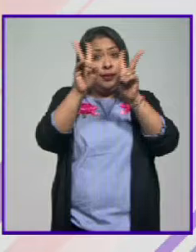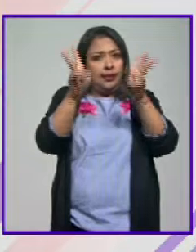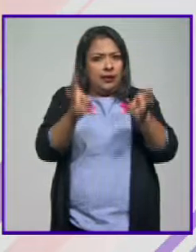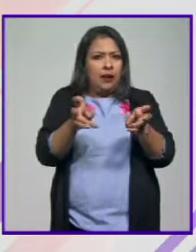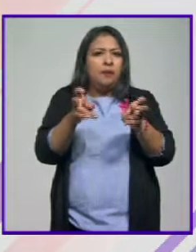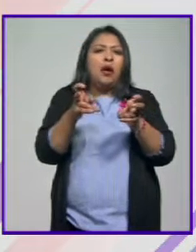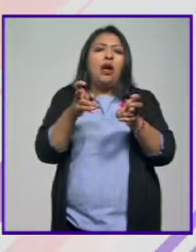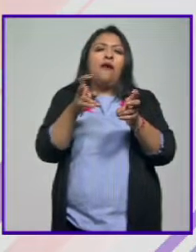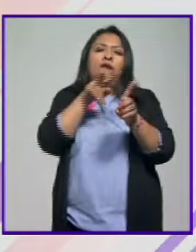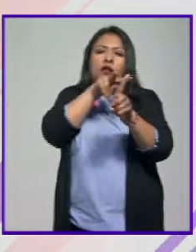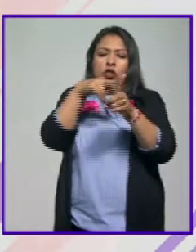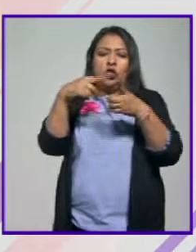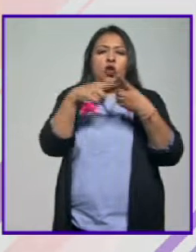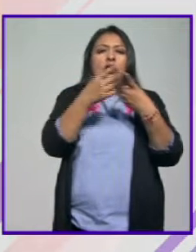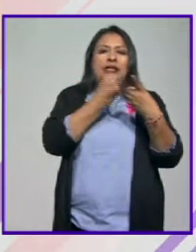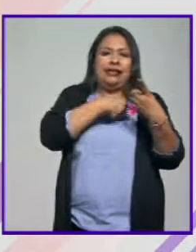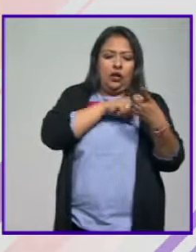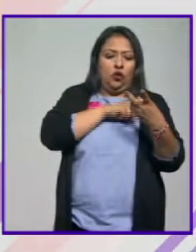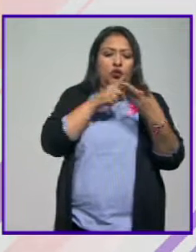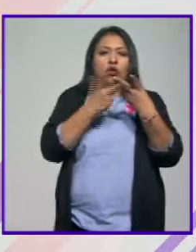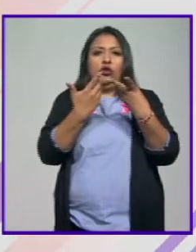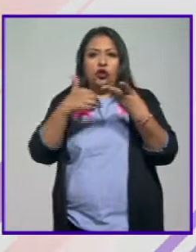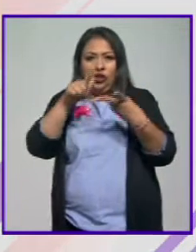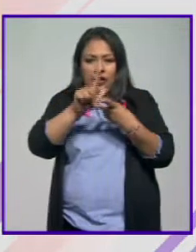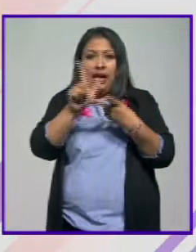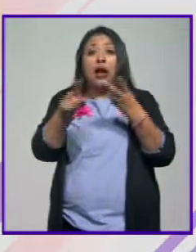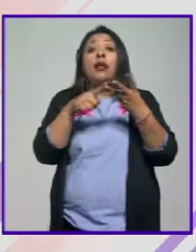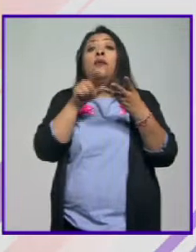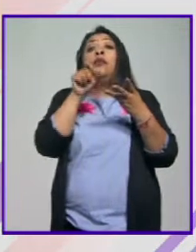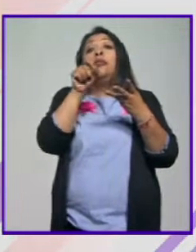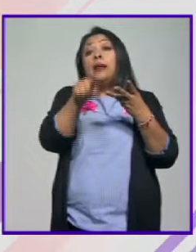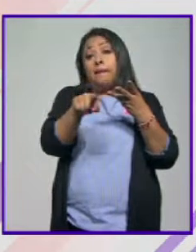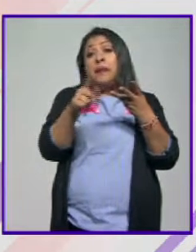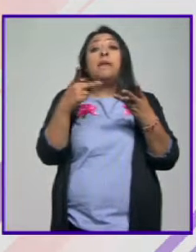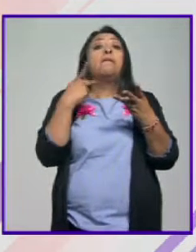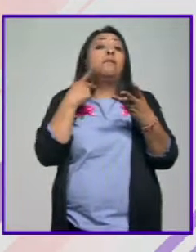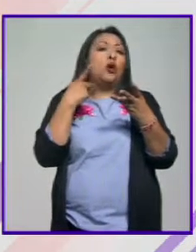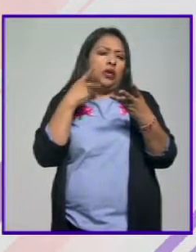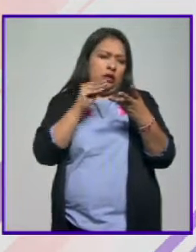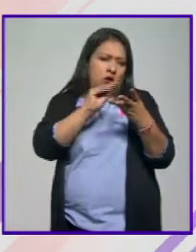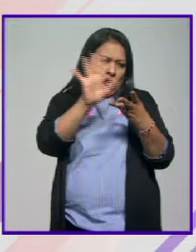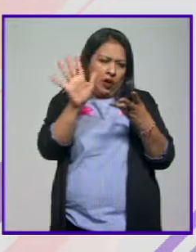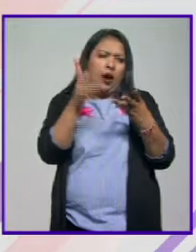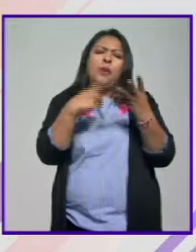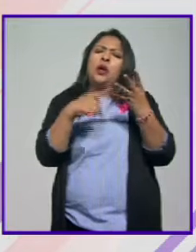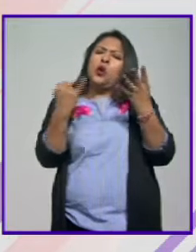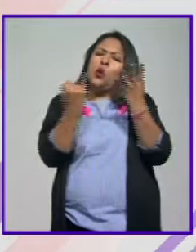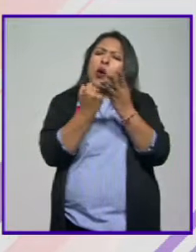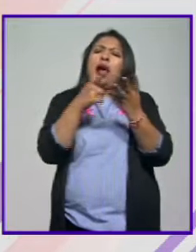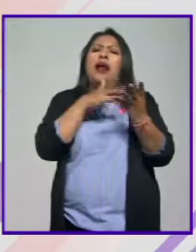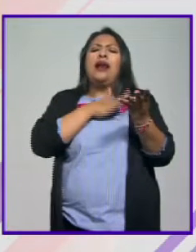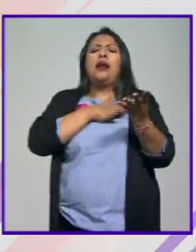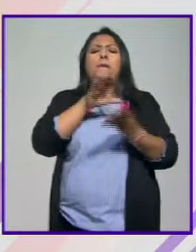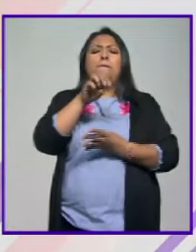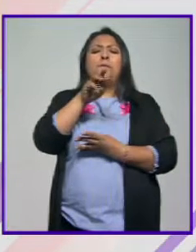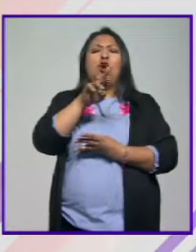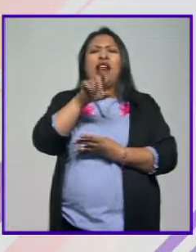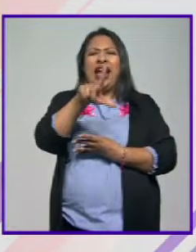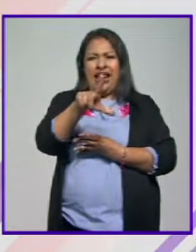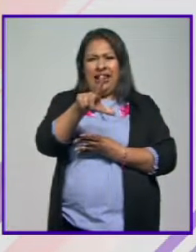vista de salud, social, pero también tiene un político, desde luego, pero también moral. Sí. Moral